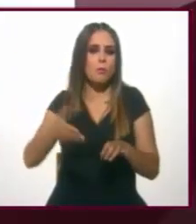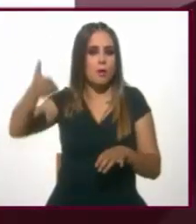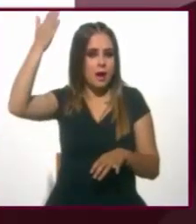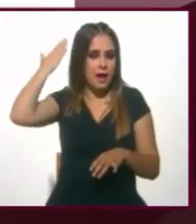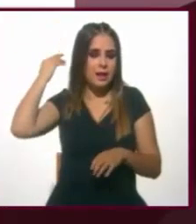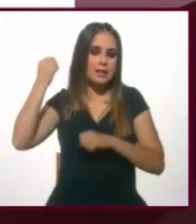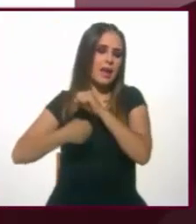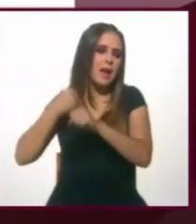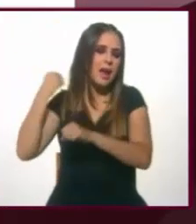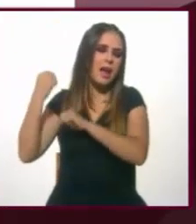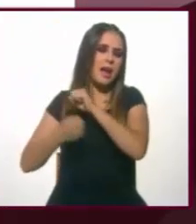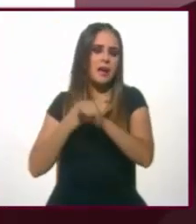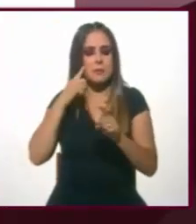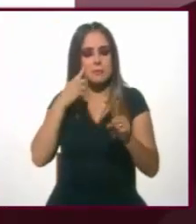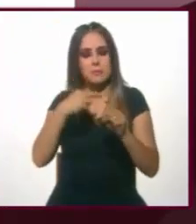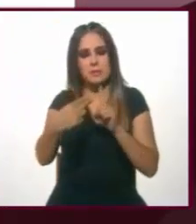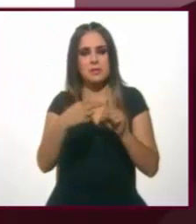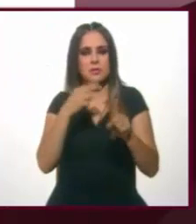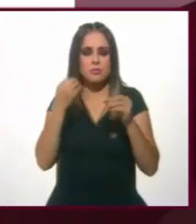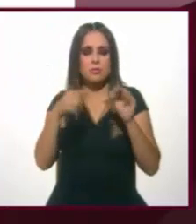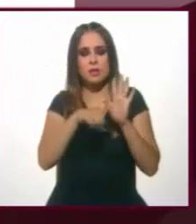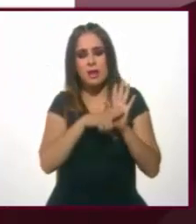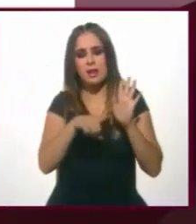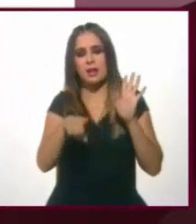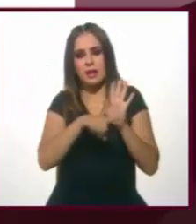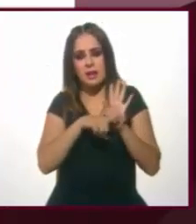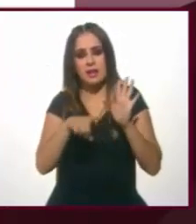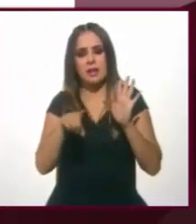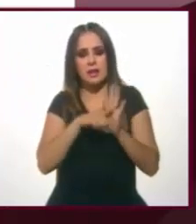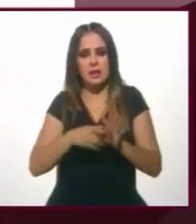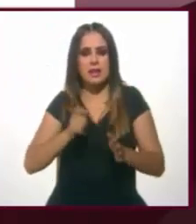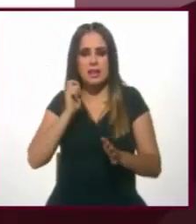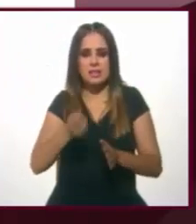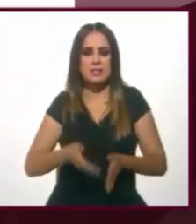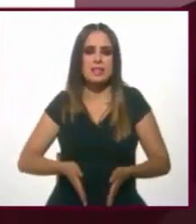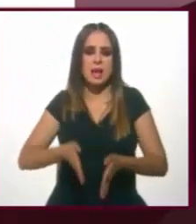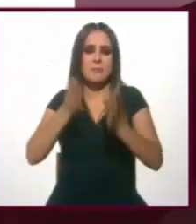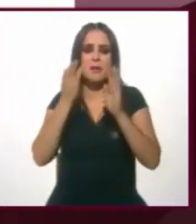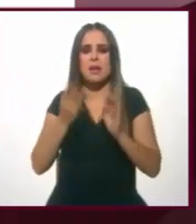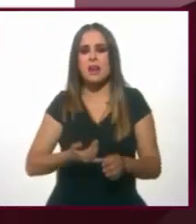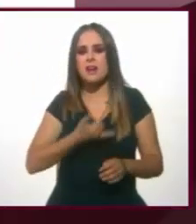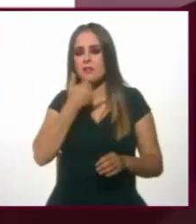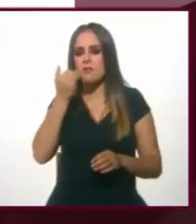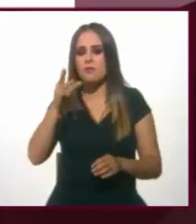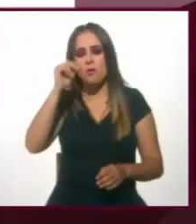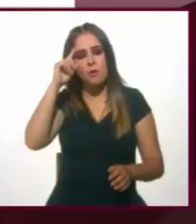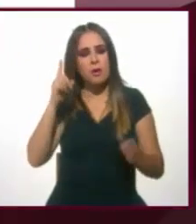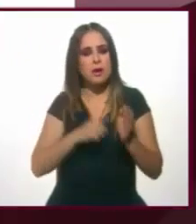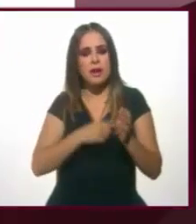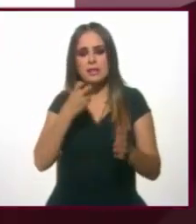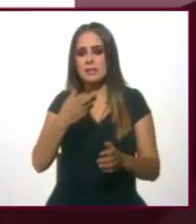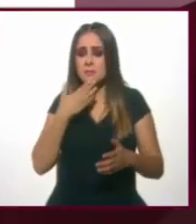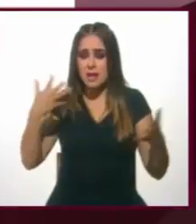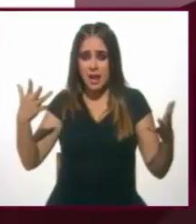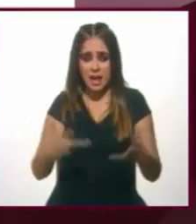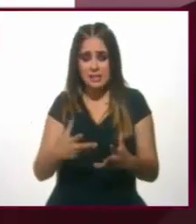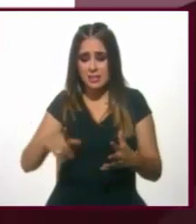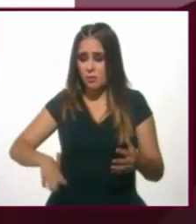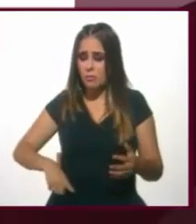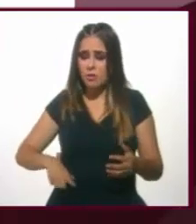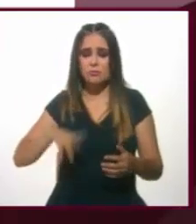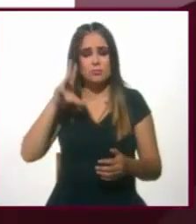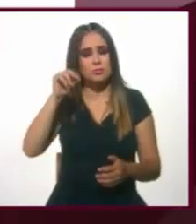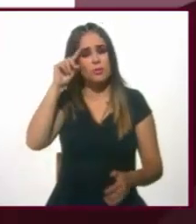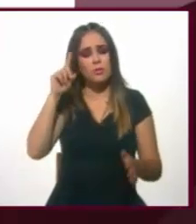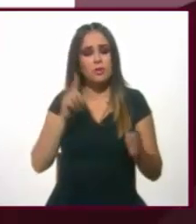en los últimos años con una visión muy negativa. Esto es camino equivocado. Esto es camino correcto. Y ve el cambio que